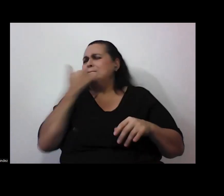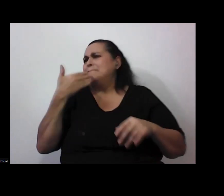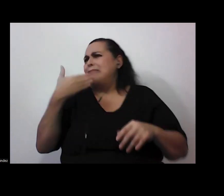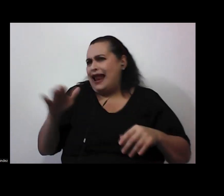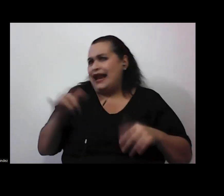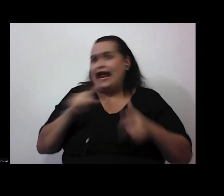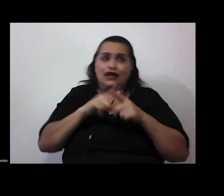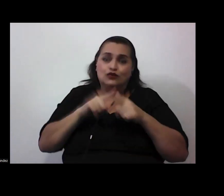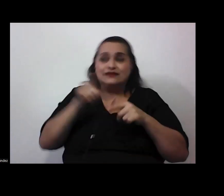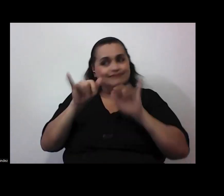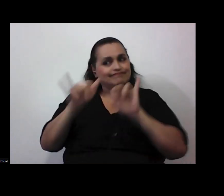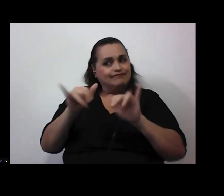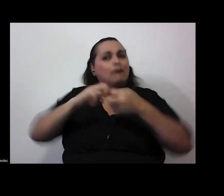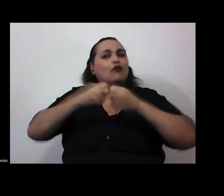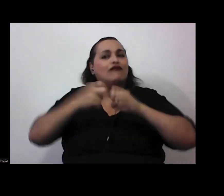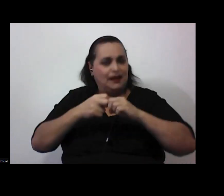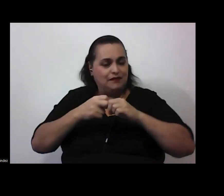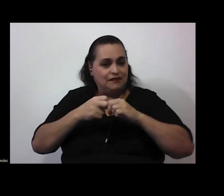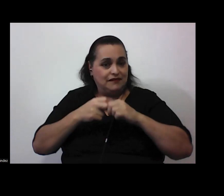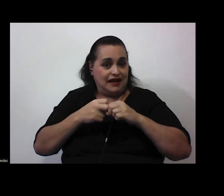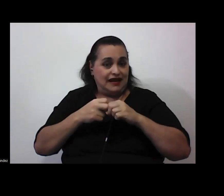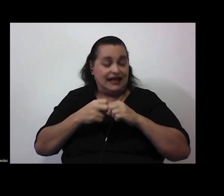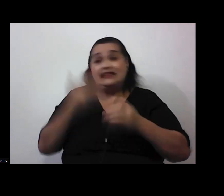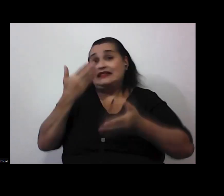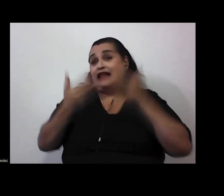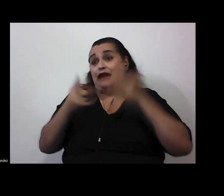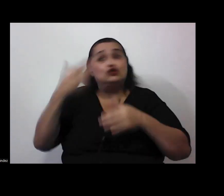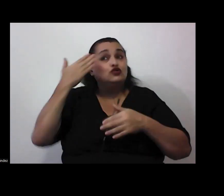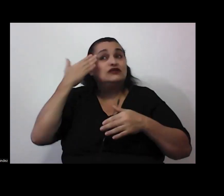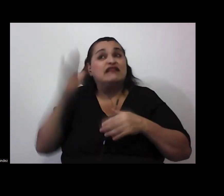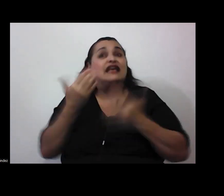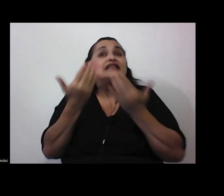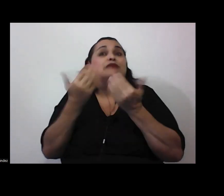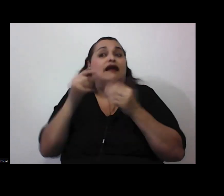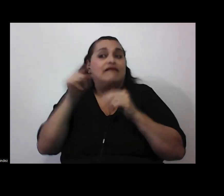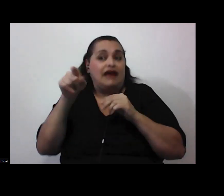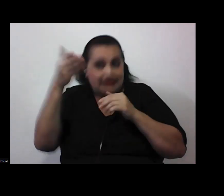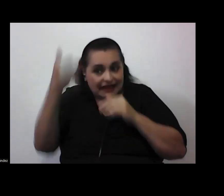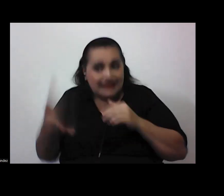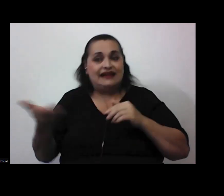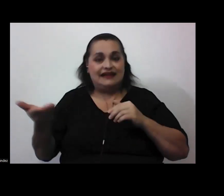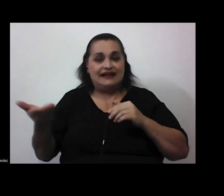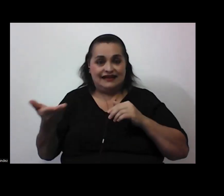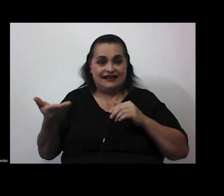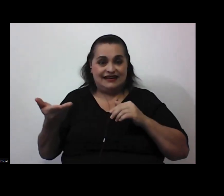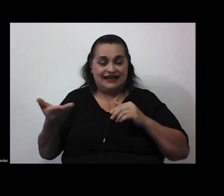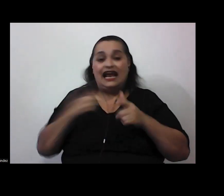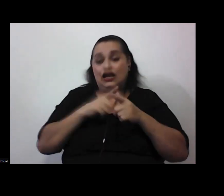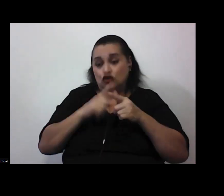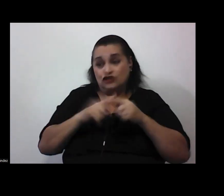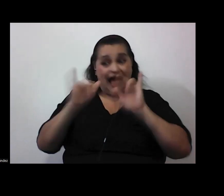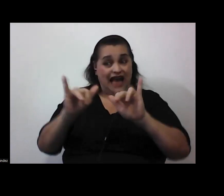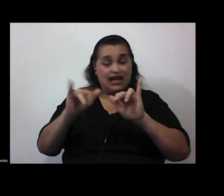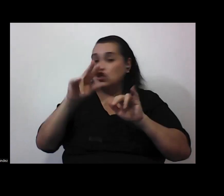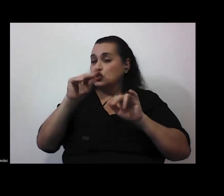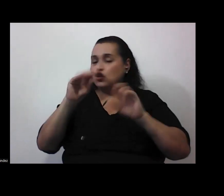ahí hay un problema evidentemente no sabía qué se esperaba de él o de ella entonces ahí no estaban claros